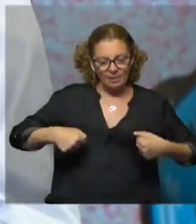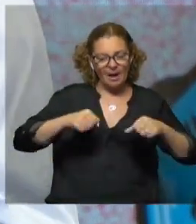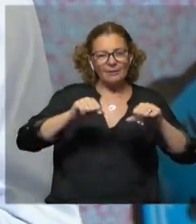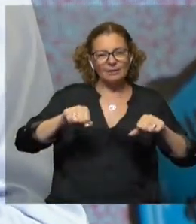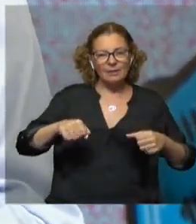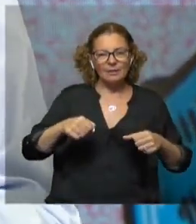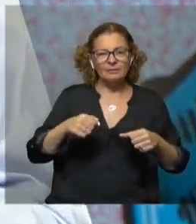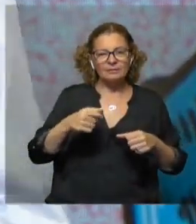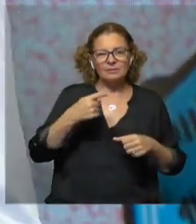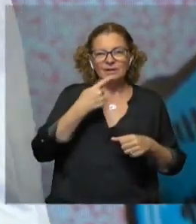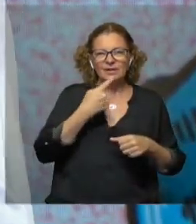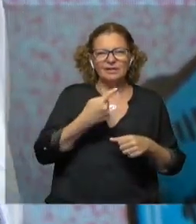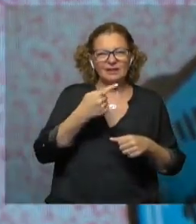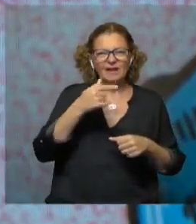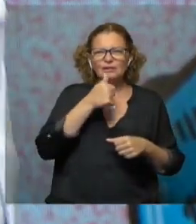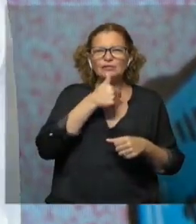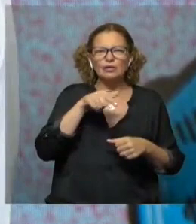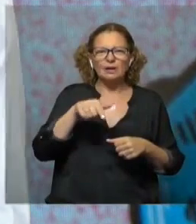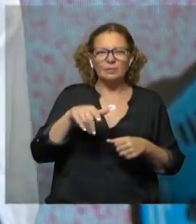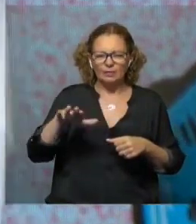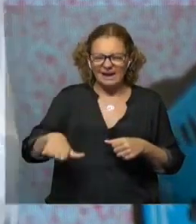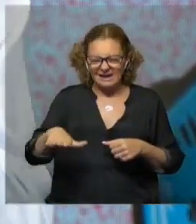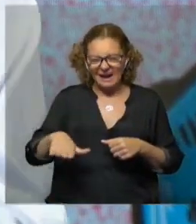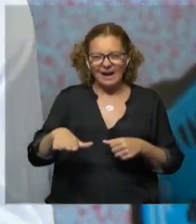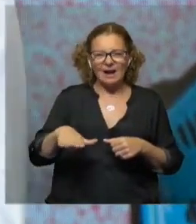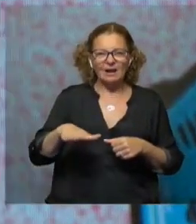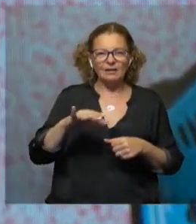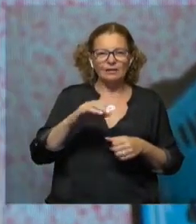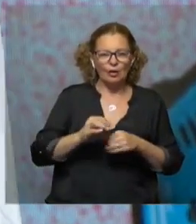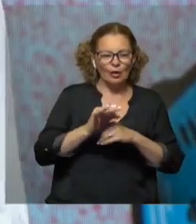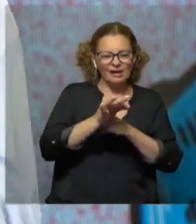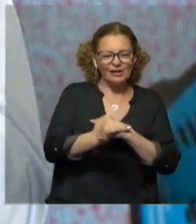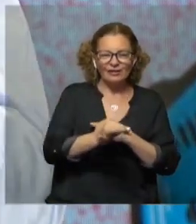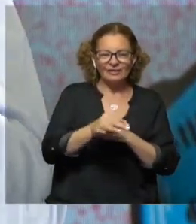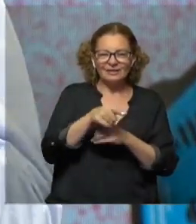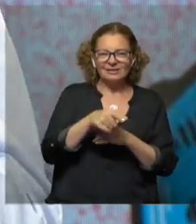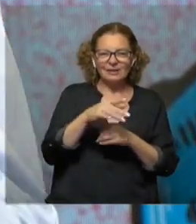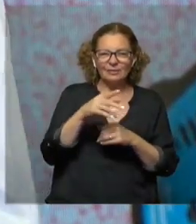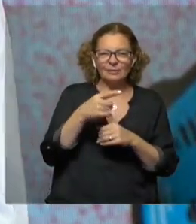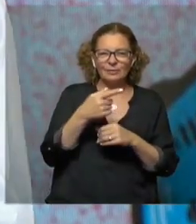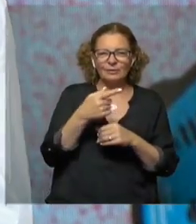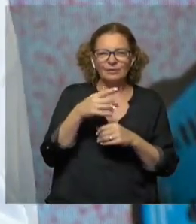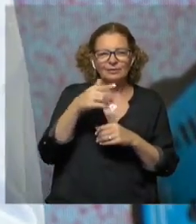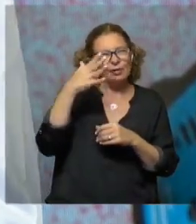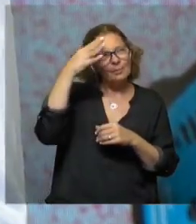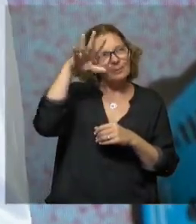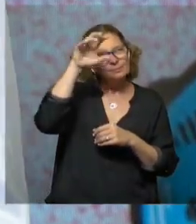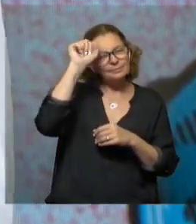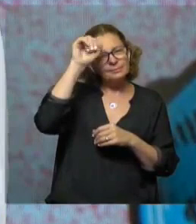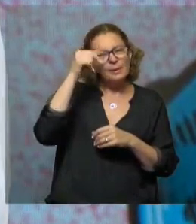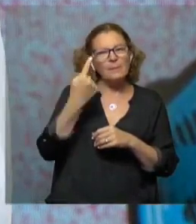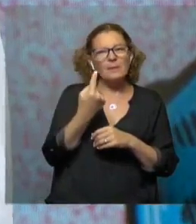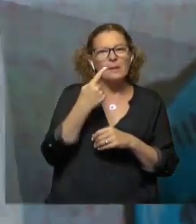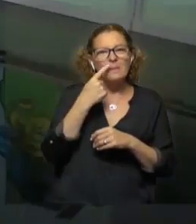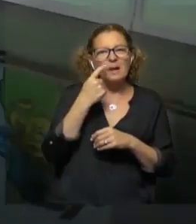nos inventaba historias de que había un enano en un islote que estaba por ahí. Y bueno, todas esas cosas quedan. Mi padre